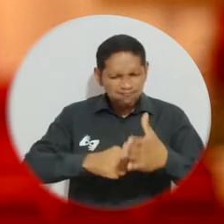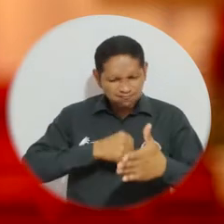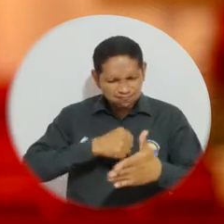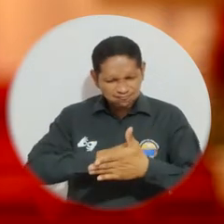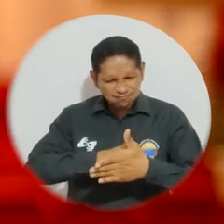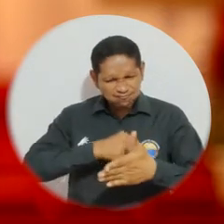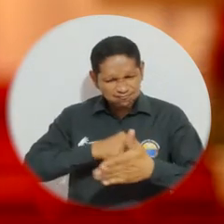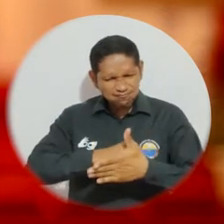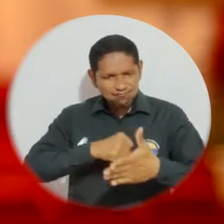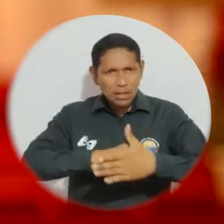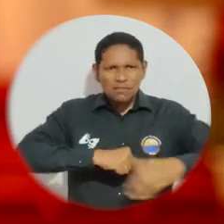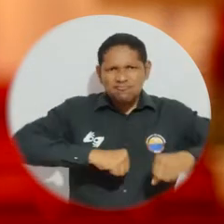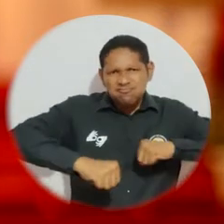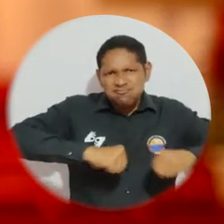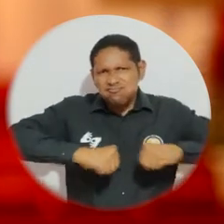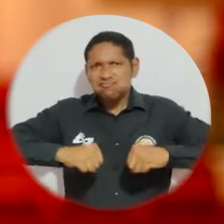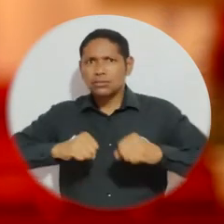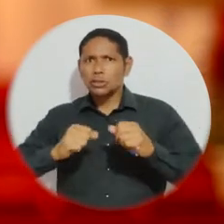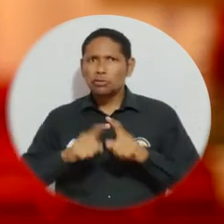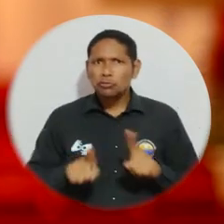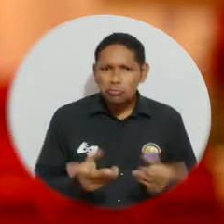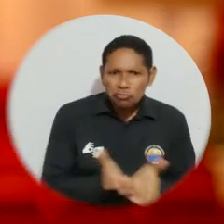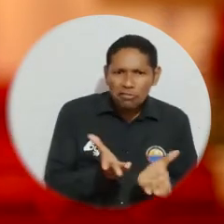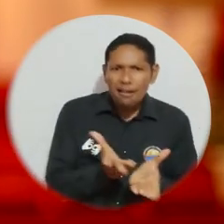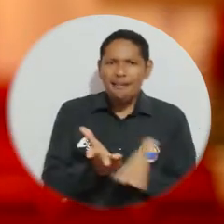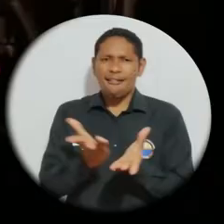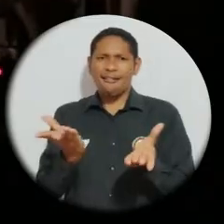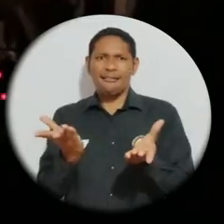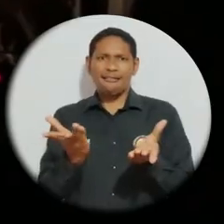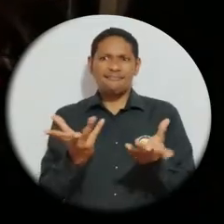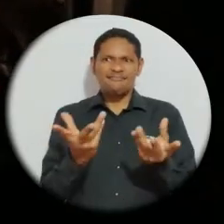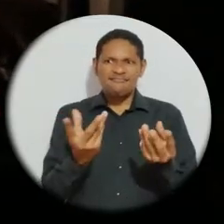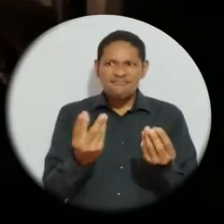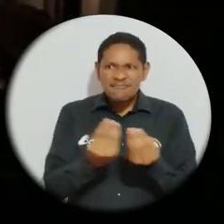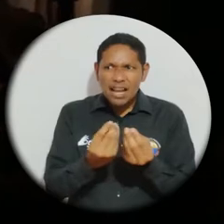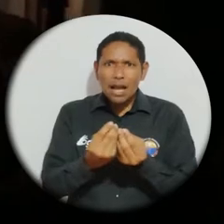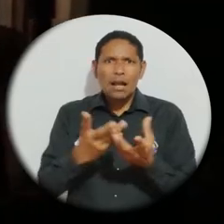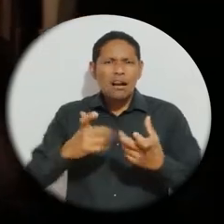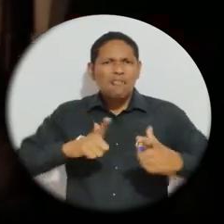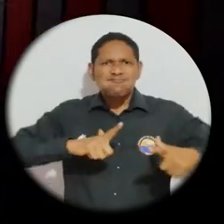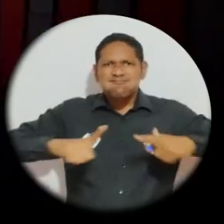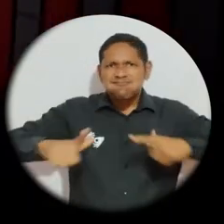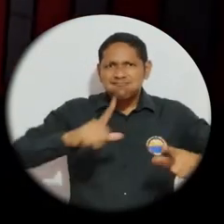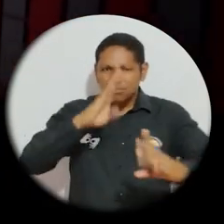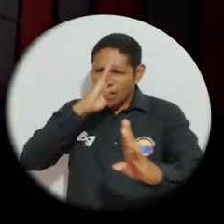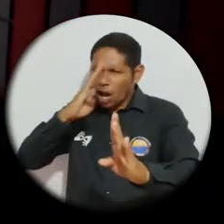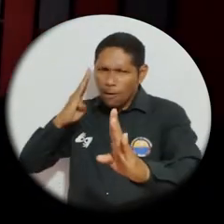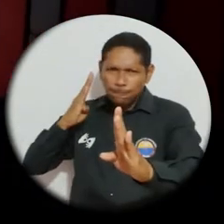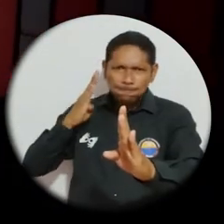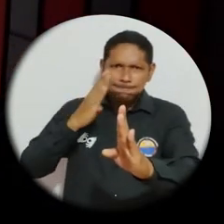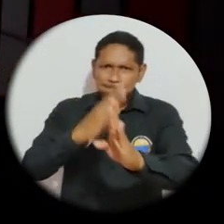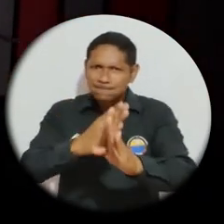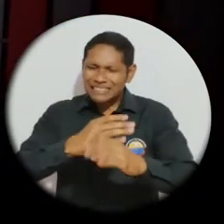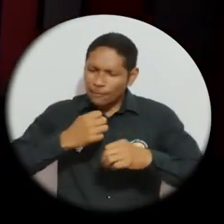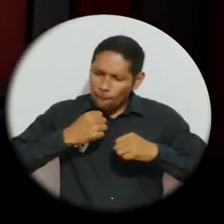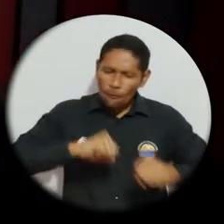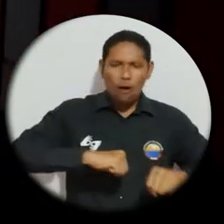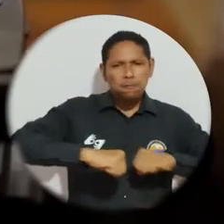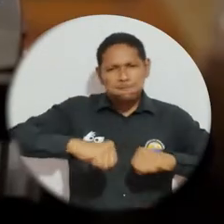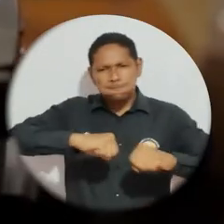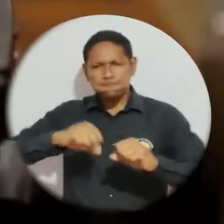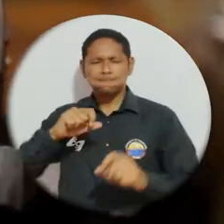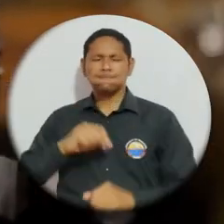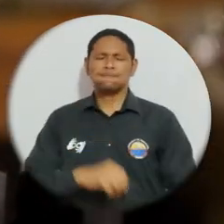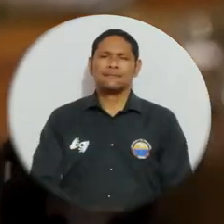persistencia, esa persistencia de los estudiantes, a esto de seguir adelante y no tener excusas para dejar de contar.